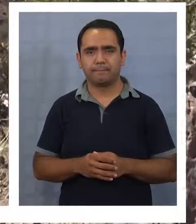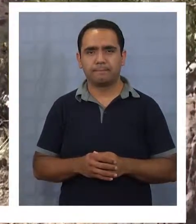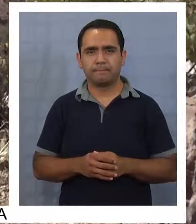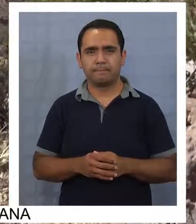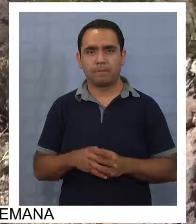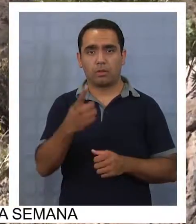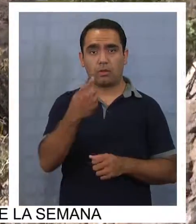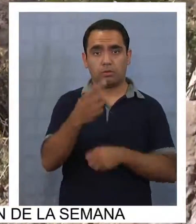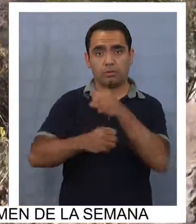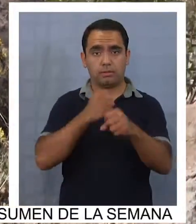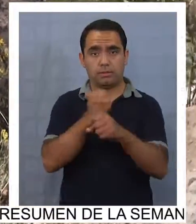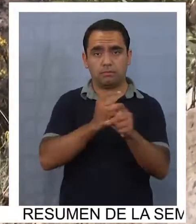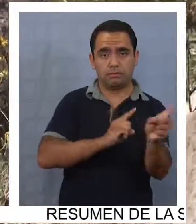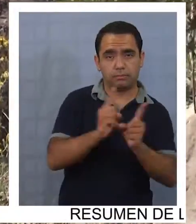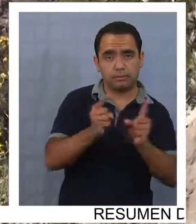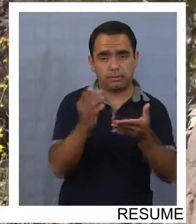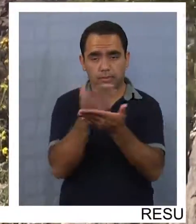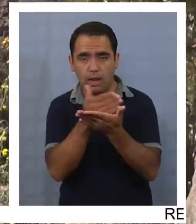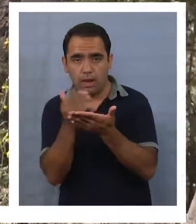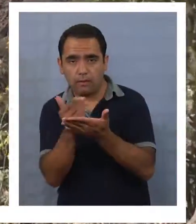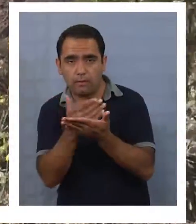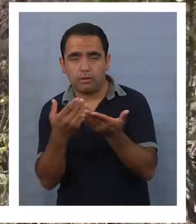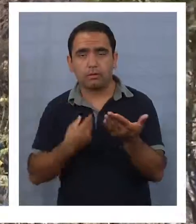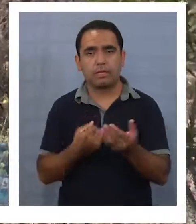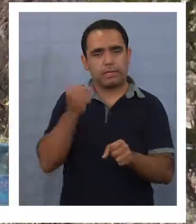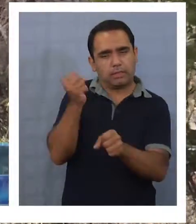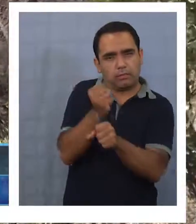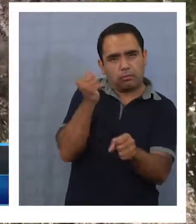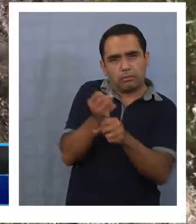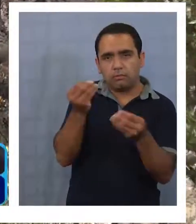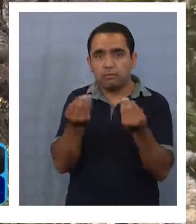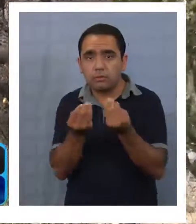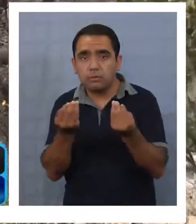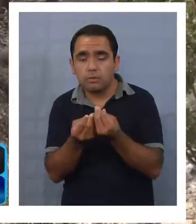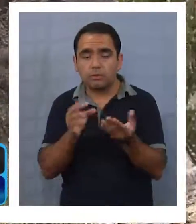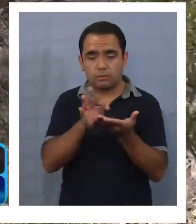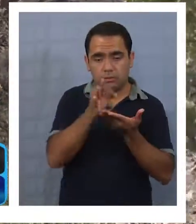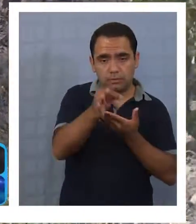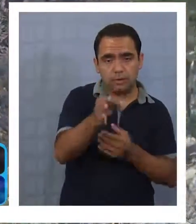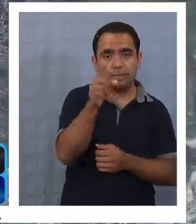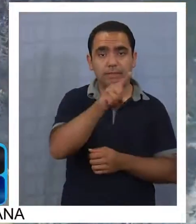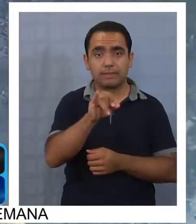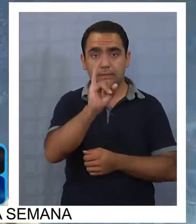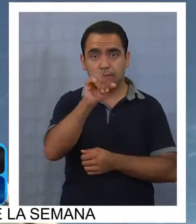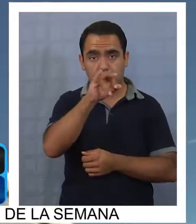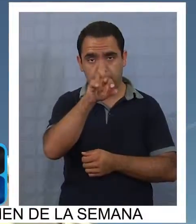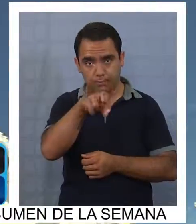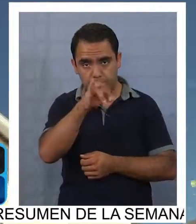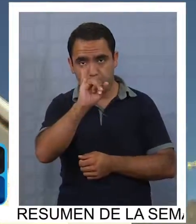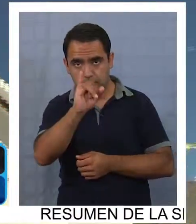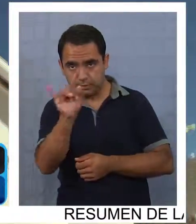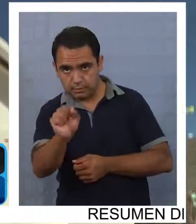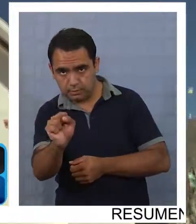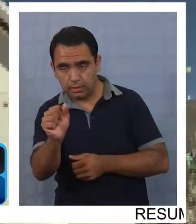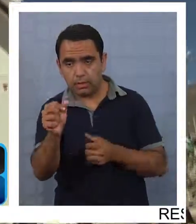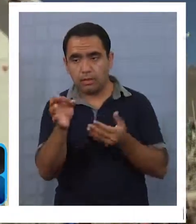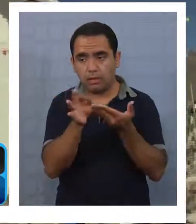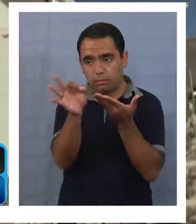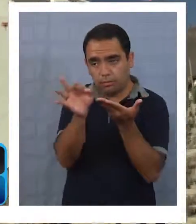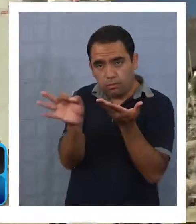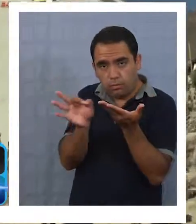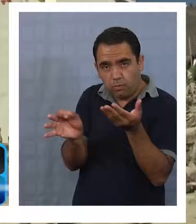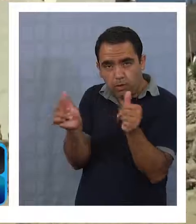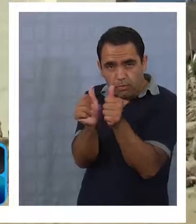Tras 11 años de tramitación, planificación y arduo trabajo, la comunidad de Sipisa y de los pueblos aledaños,